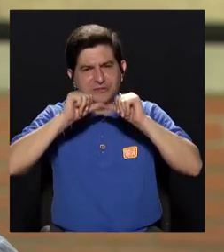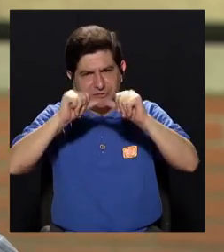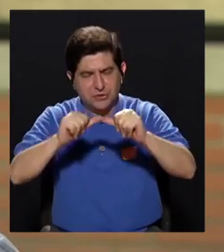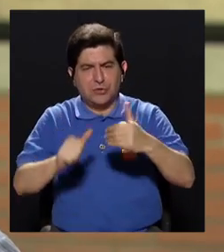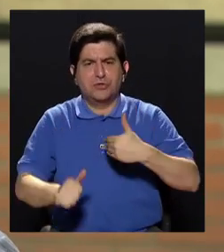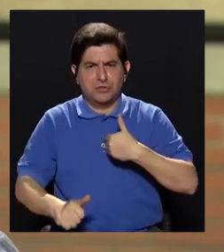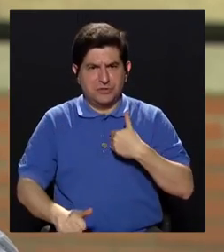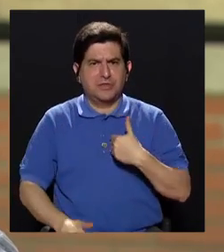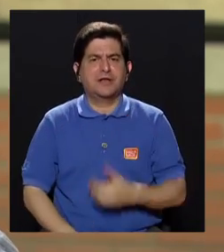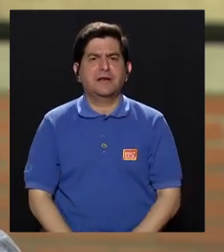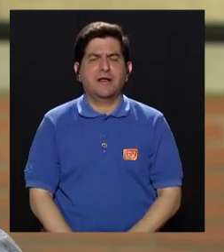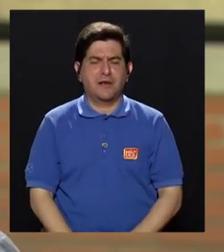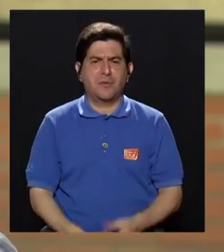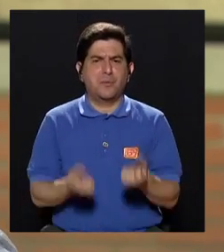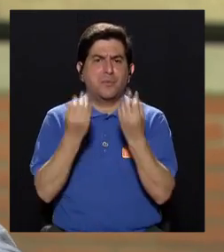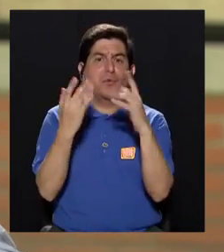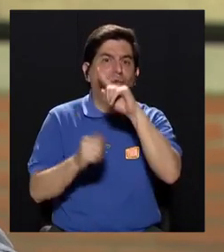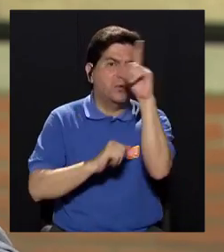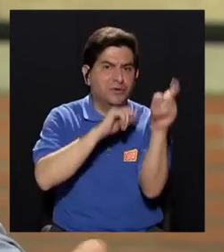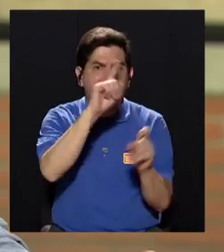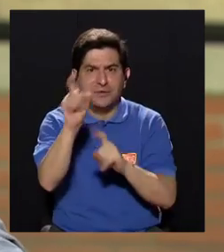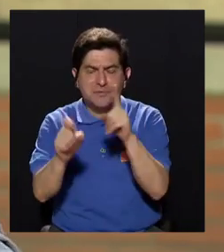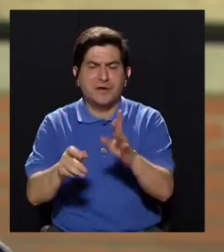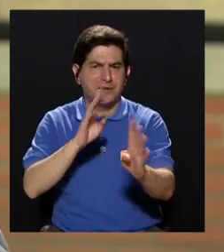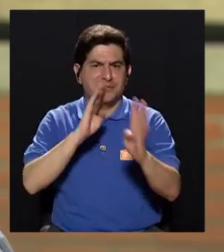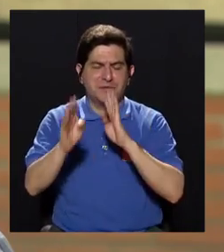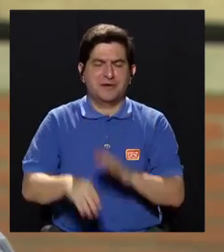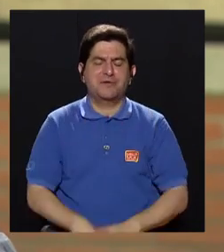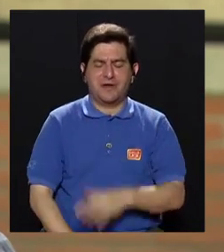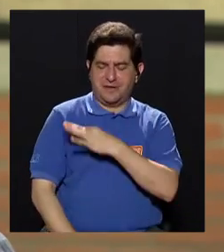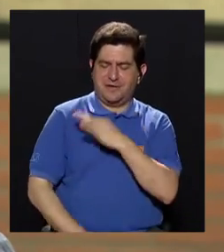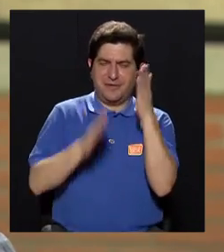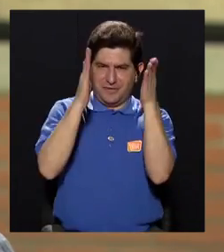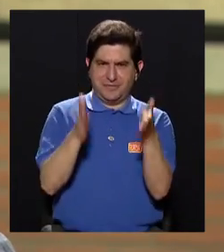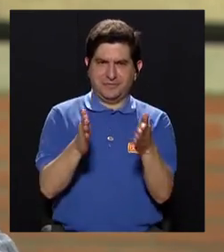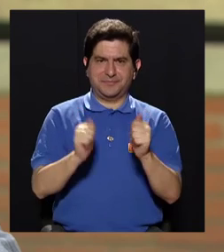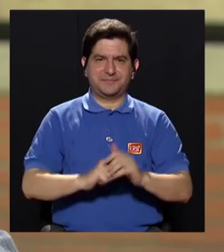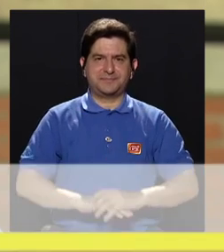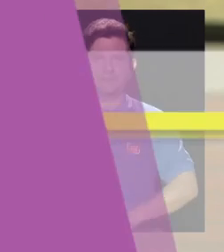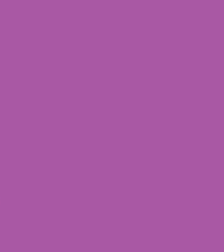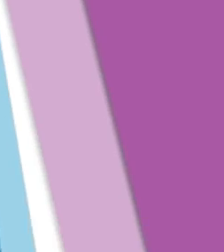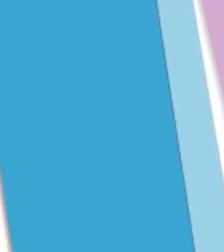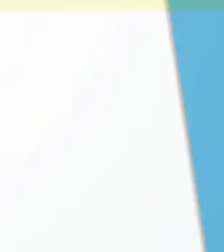nosotros que tenemos todavía muchas preguntas que conversar con nuestro invitado.